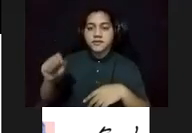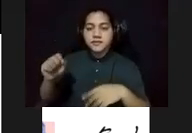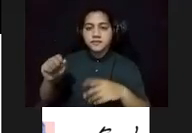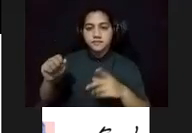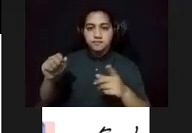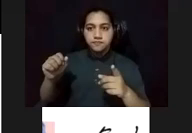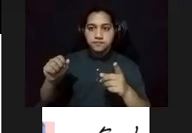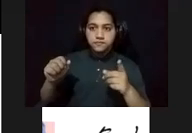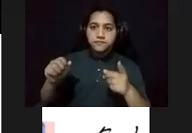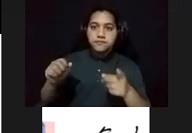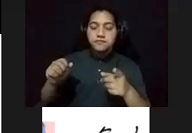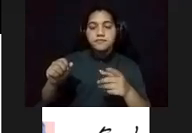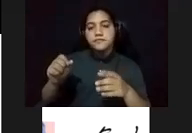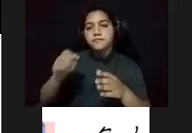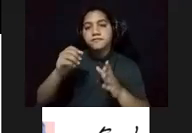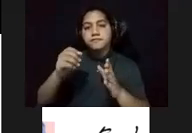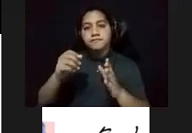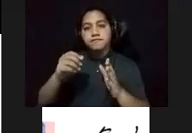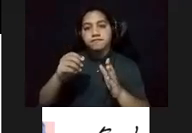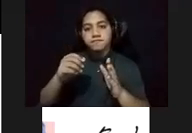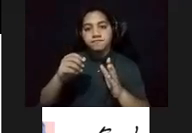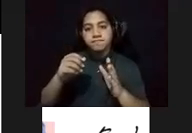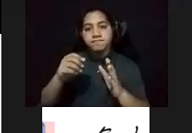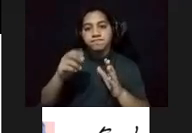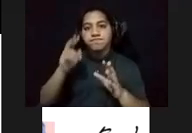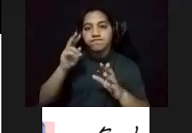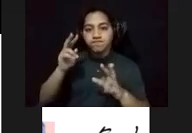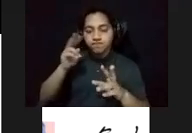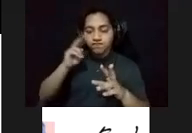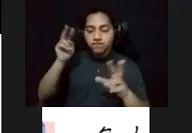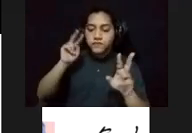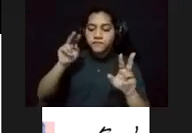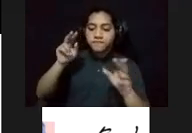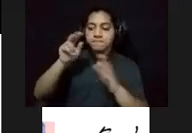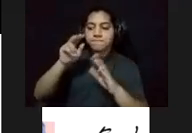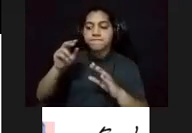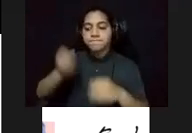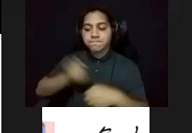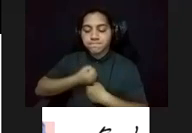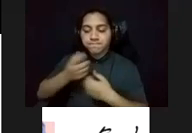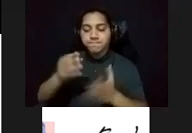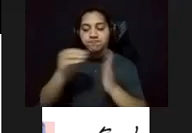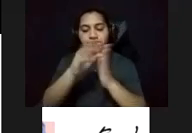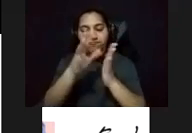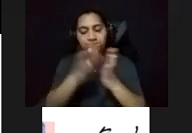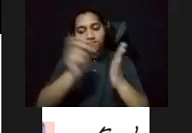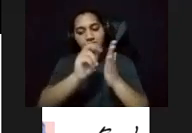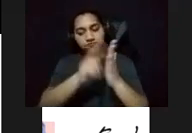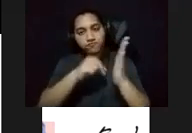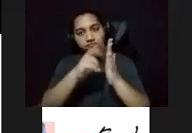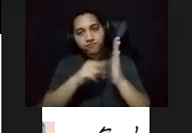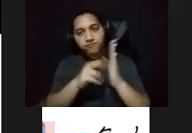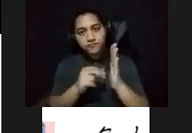en la pieza hace un recorrido desde arriba a través de la escalera y nos lleva a una típica puerta de las